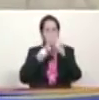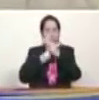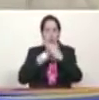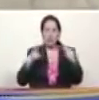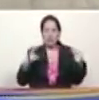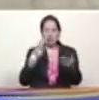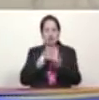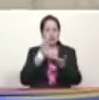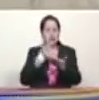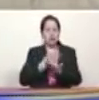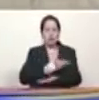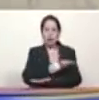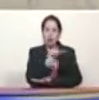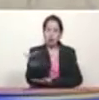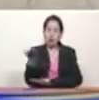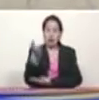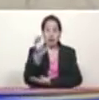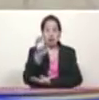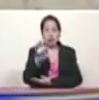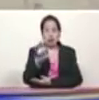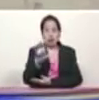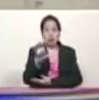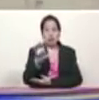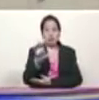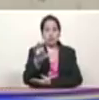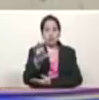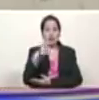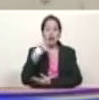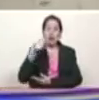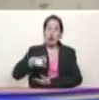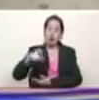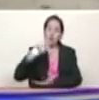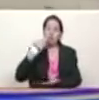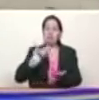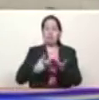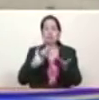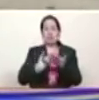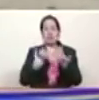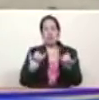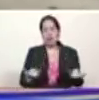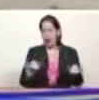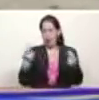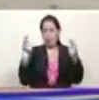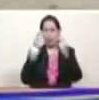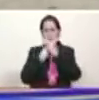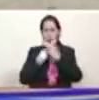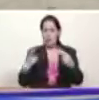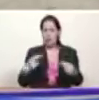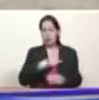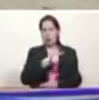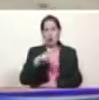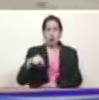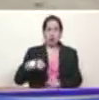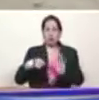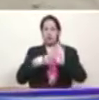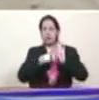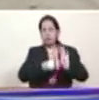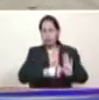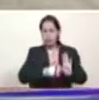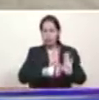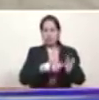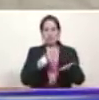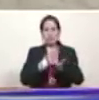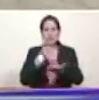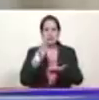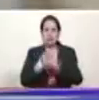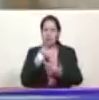presenta la patria el país nos reclama hoy alto compromiso y nosotros somos de ese tamaño nos reclama